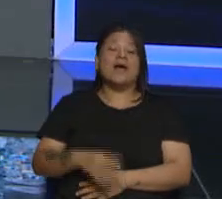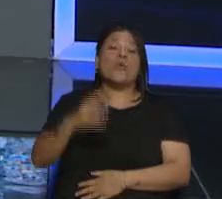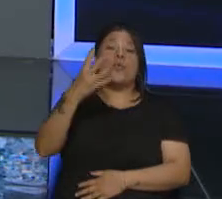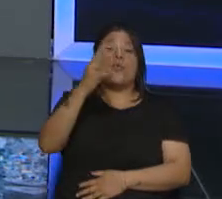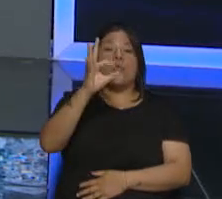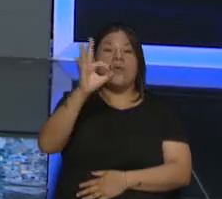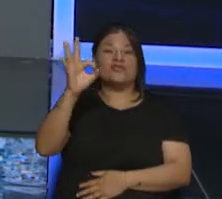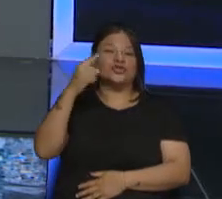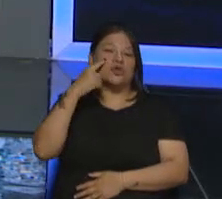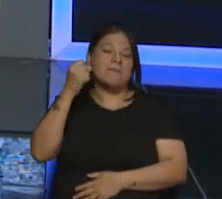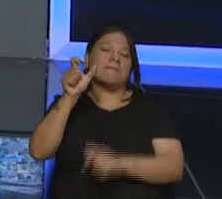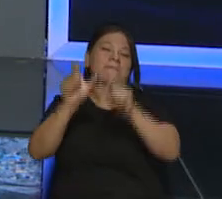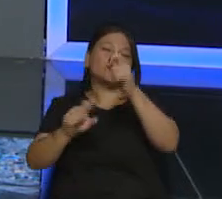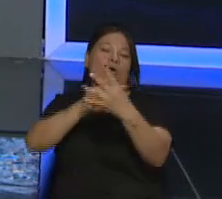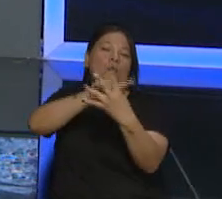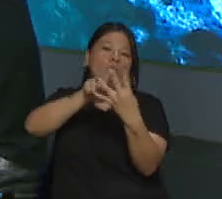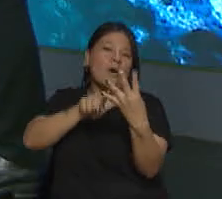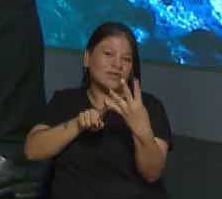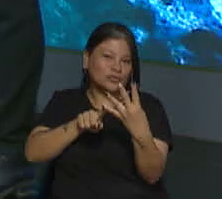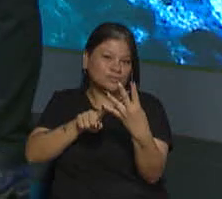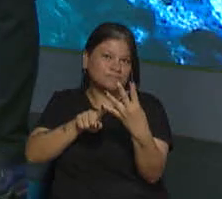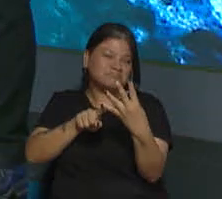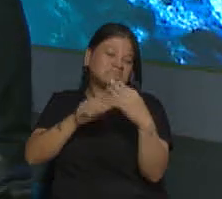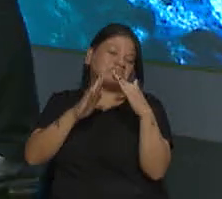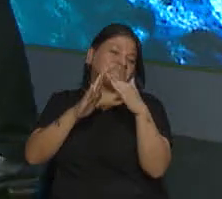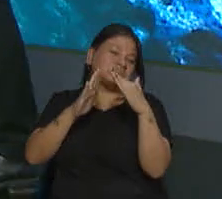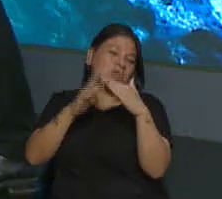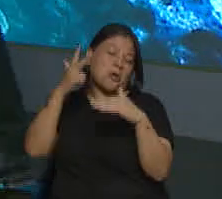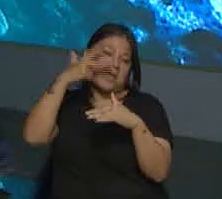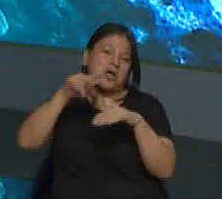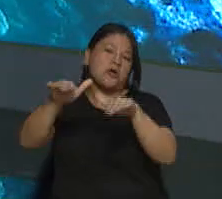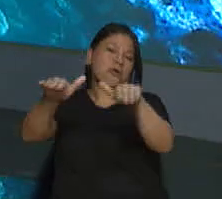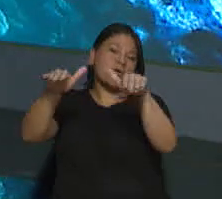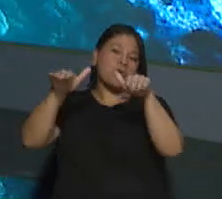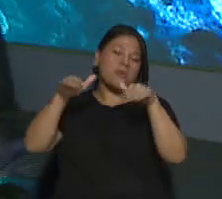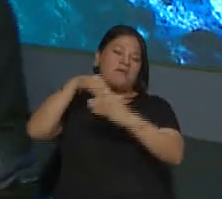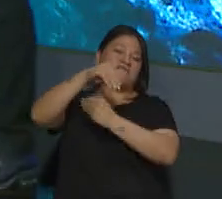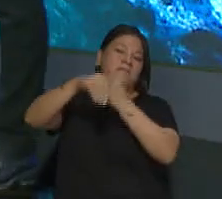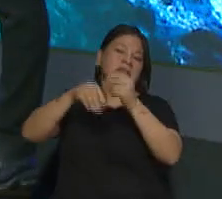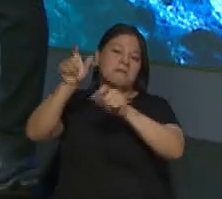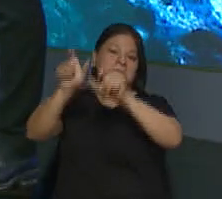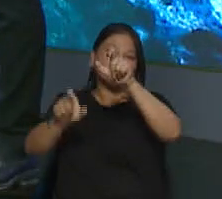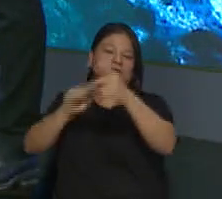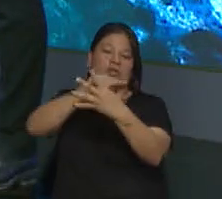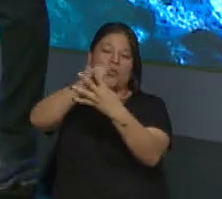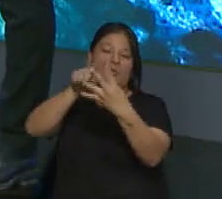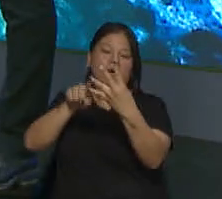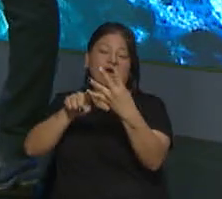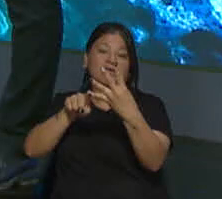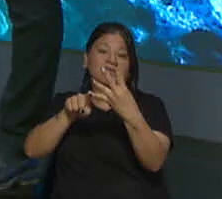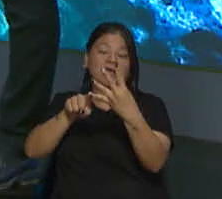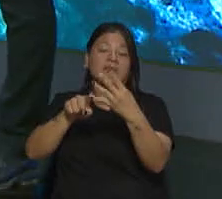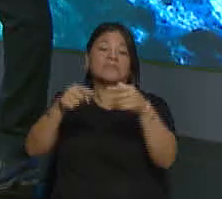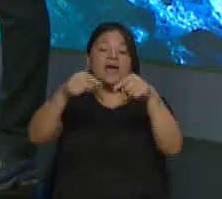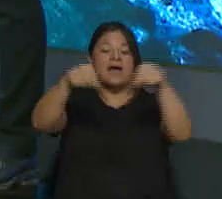pesos. Es un hospedaje estándar, digamos, cómodo para una familia de cuatro personas. Plata del Centro. Dos